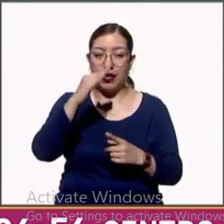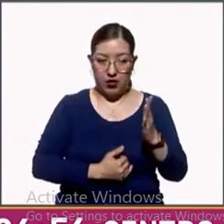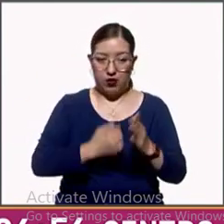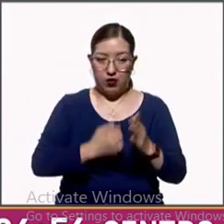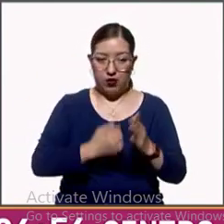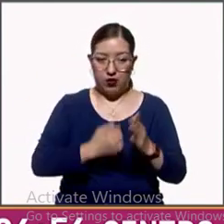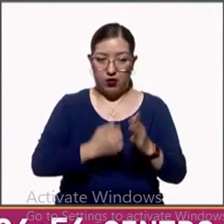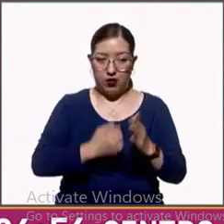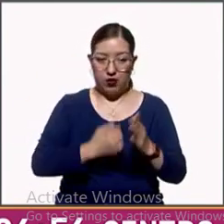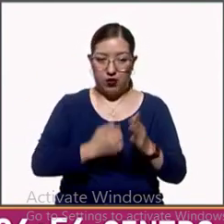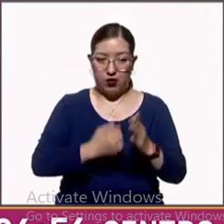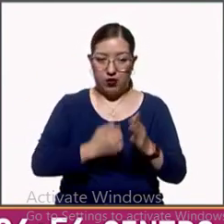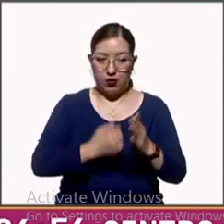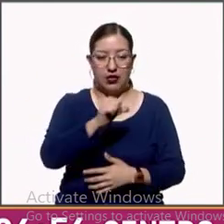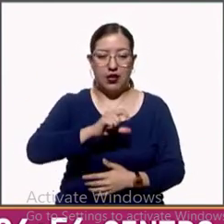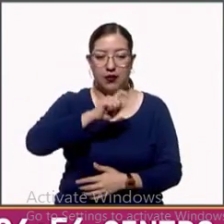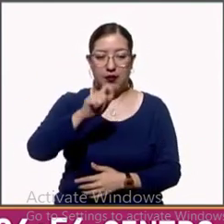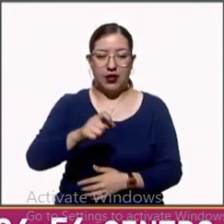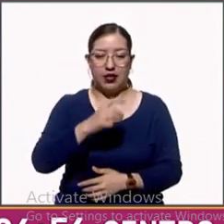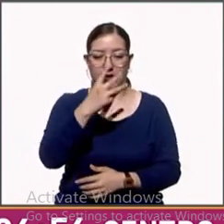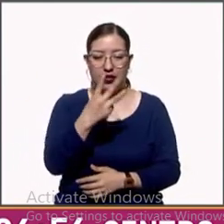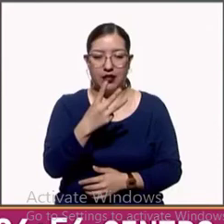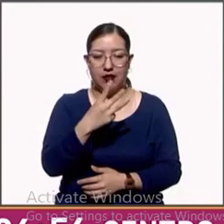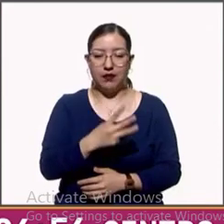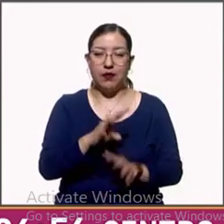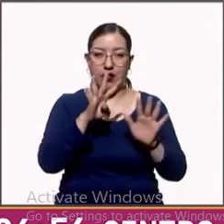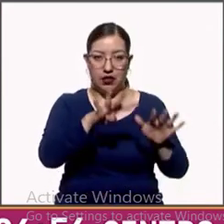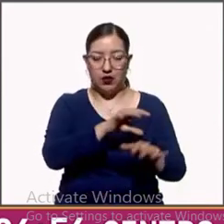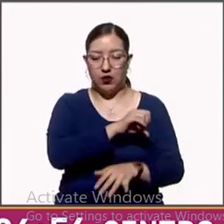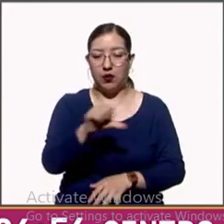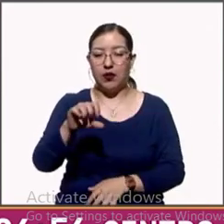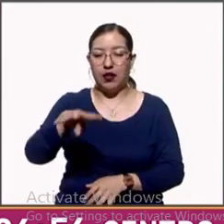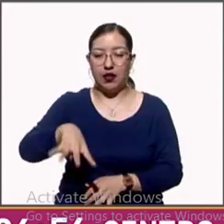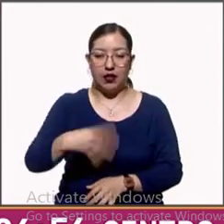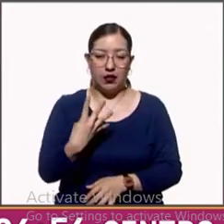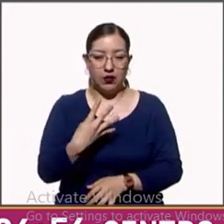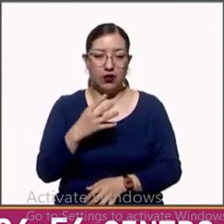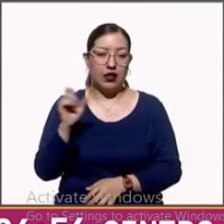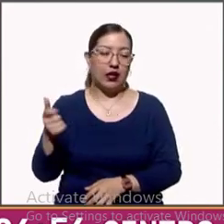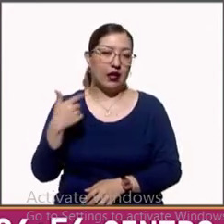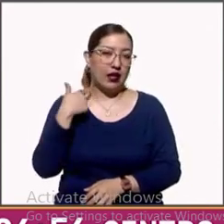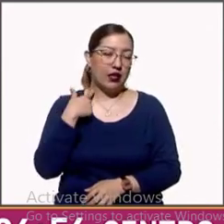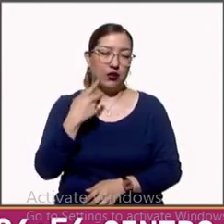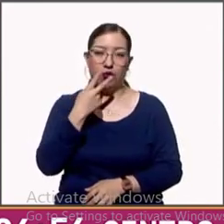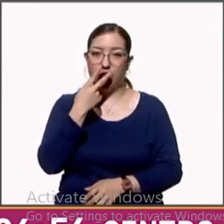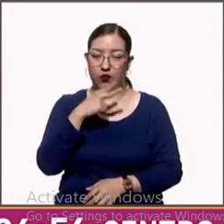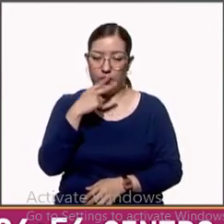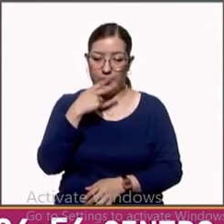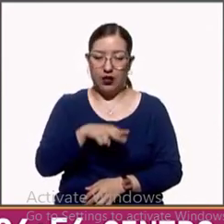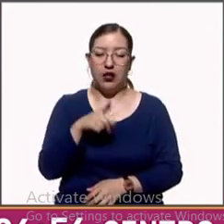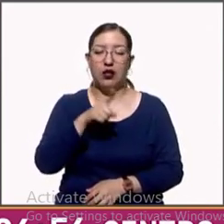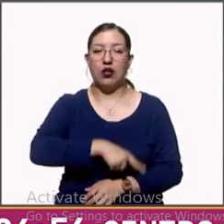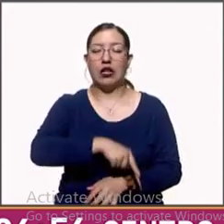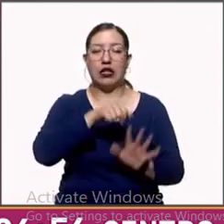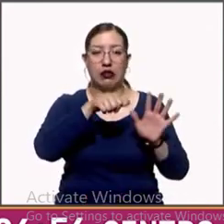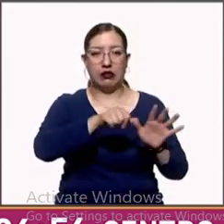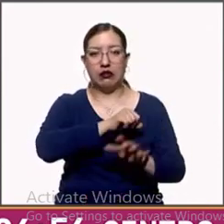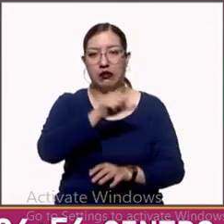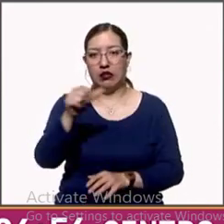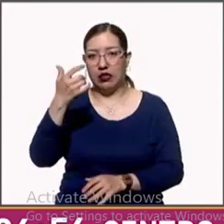19 a 14, exfumador de 16 a 10, no fumador, creció casi